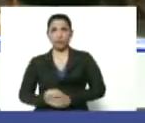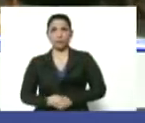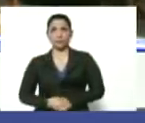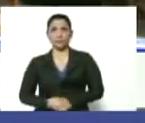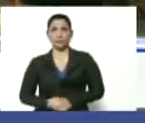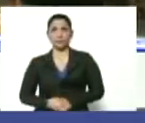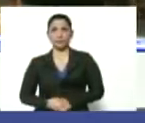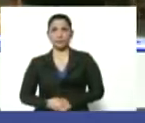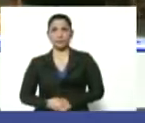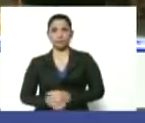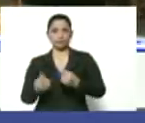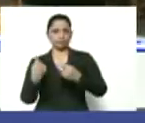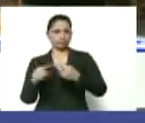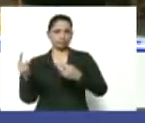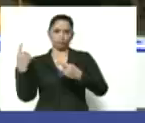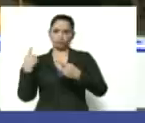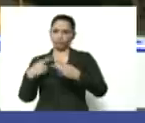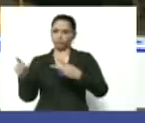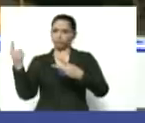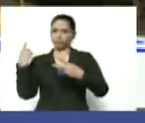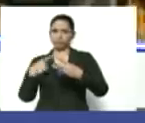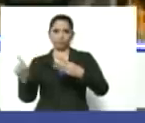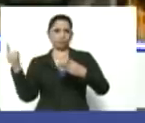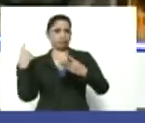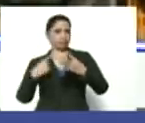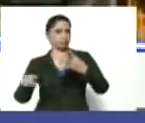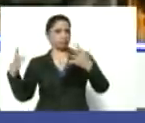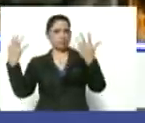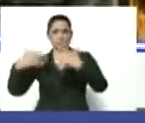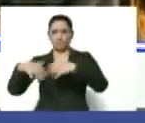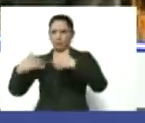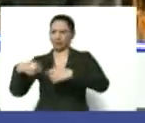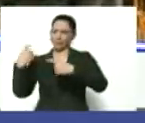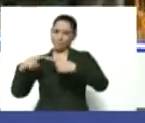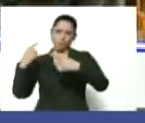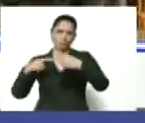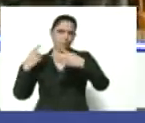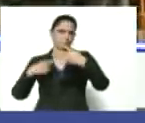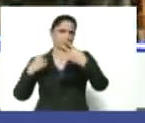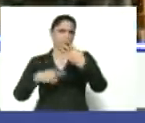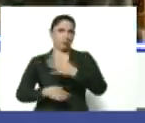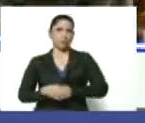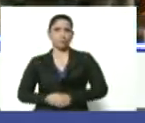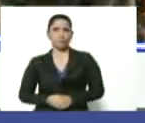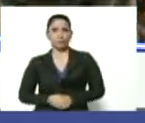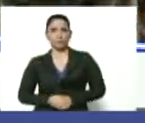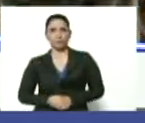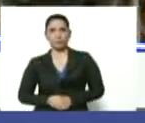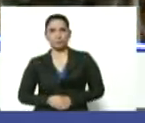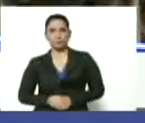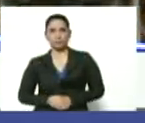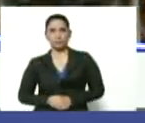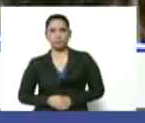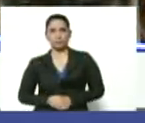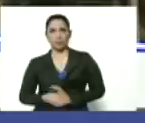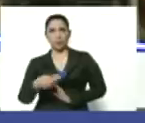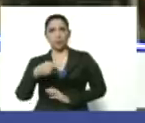Sinograin. Heibi Construction. Avid International Holding. Rit Trader. Huawei.